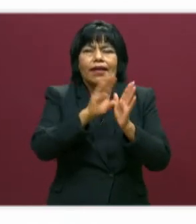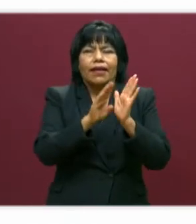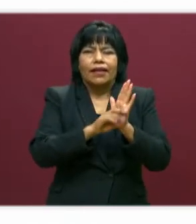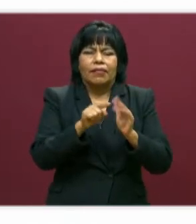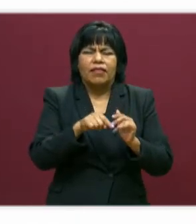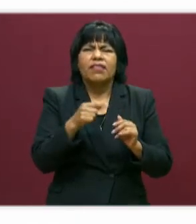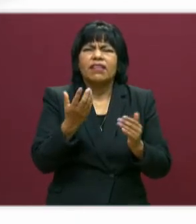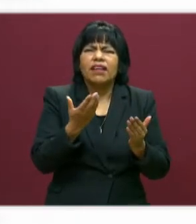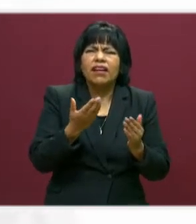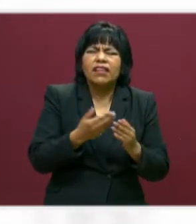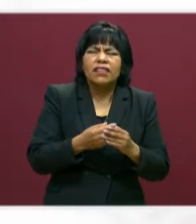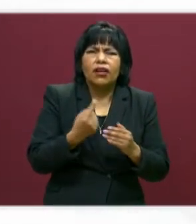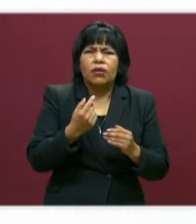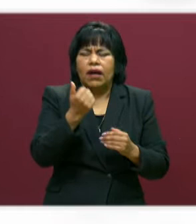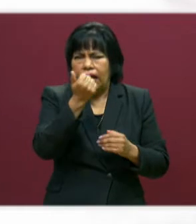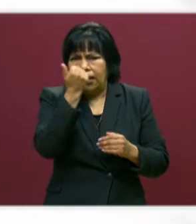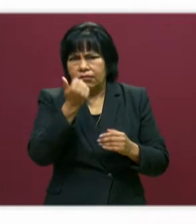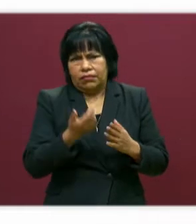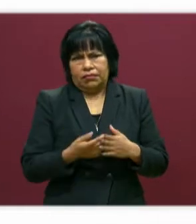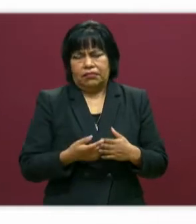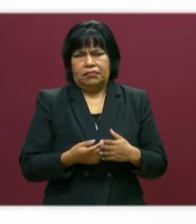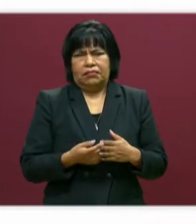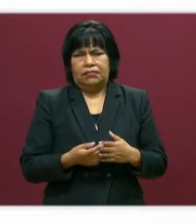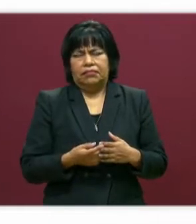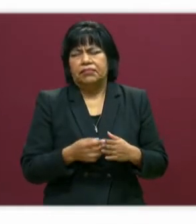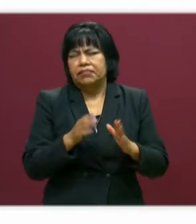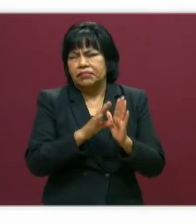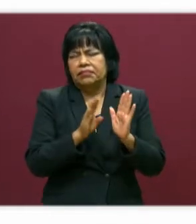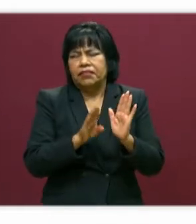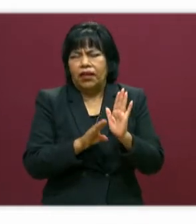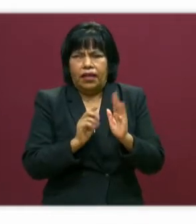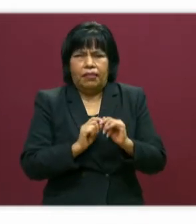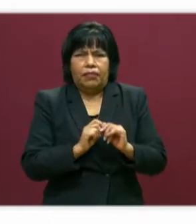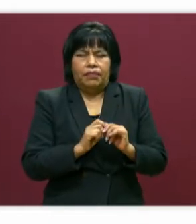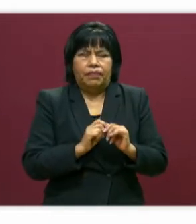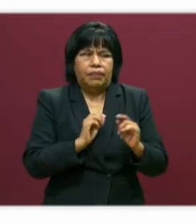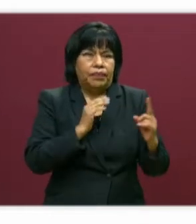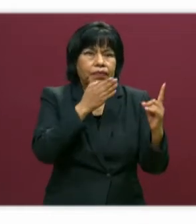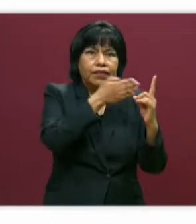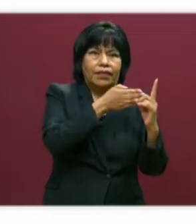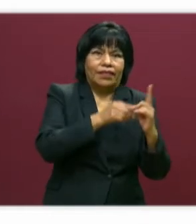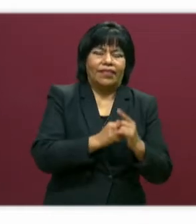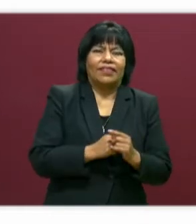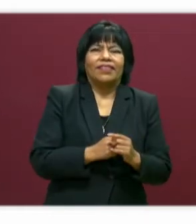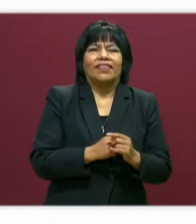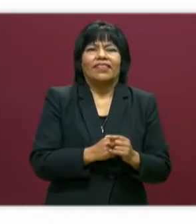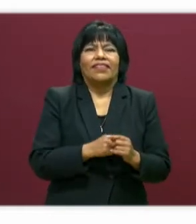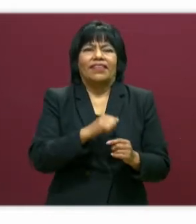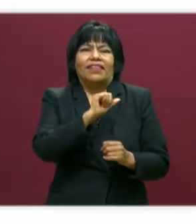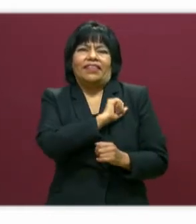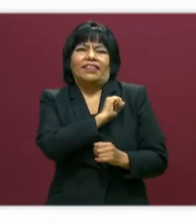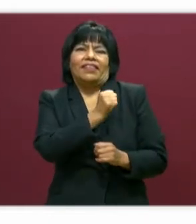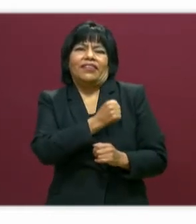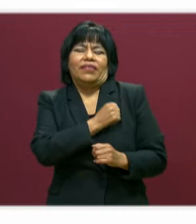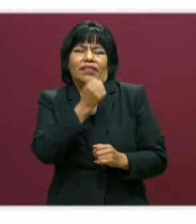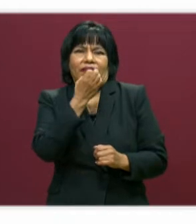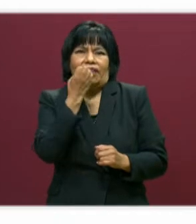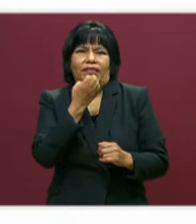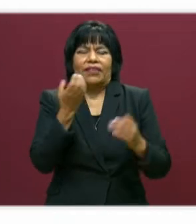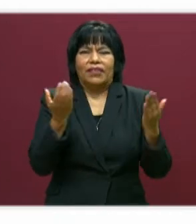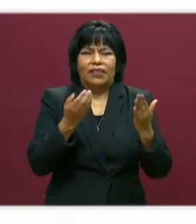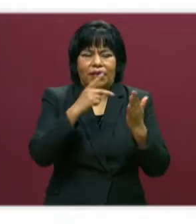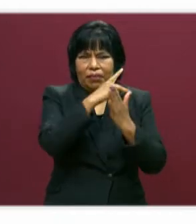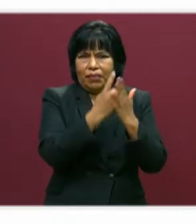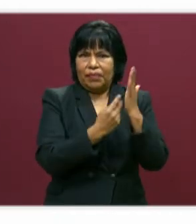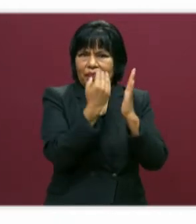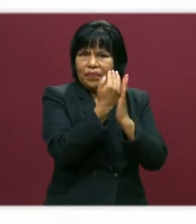¿Qué haría un alumno a distancia? Aquí viene un reto. El reto es elaborar el plan de salud de la escuela. A ver, vamos a